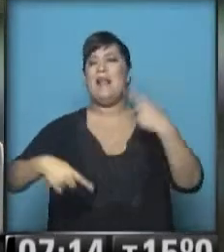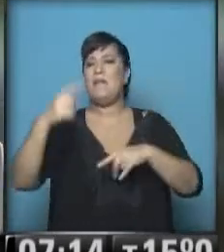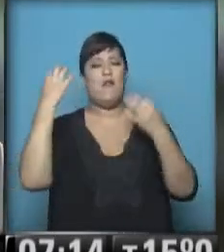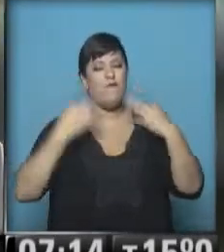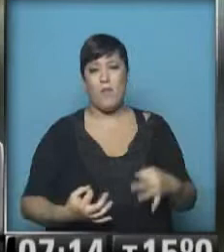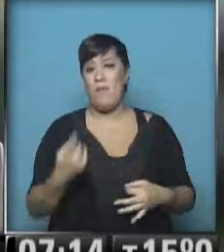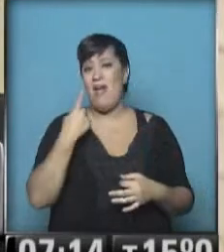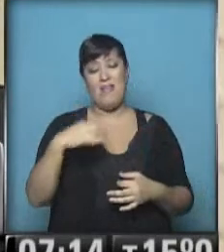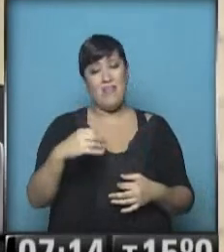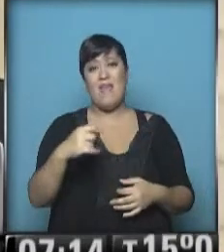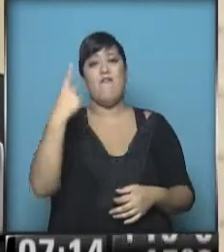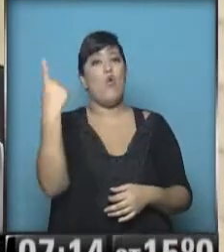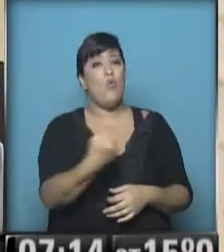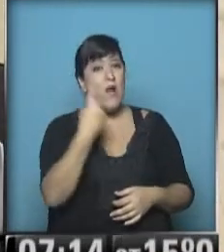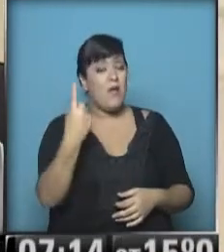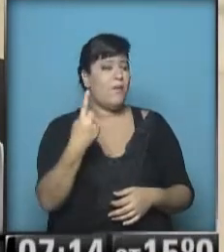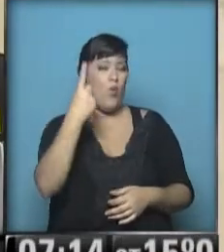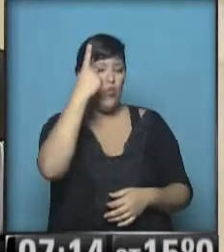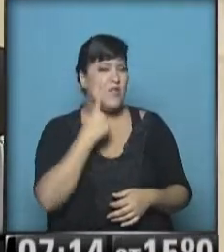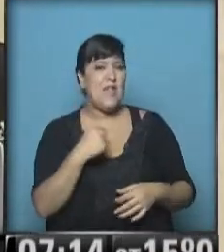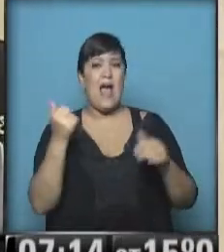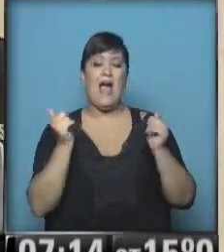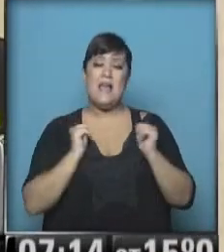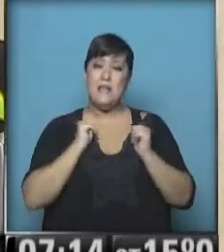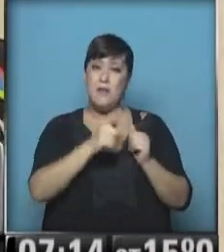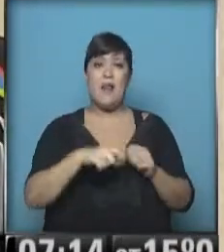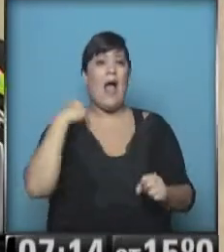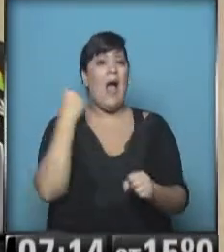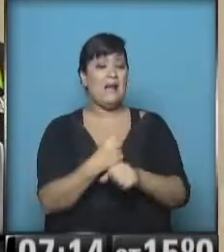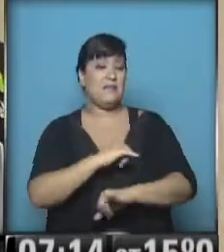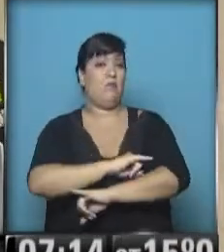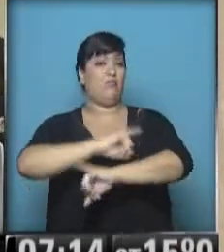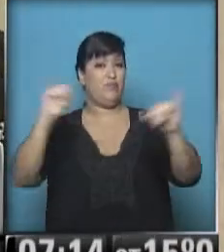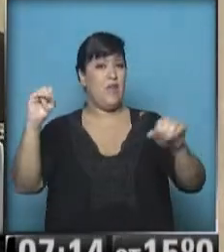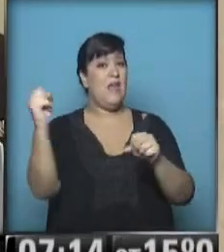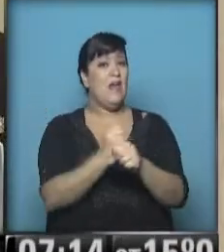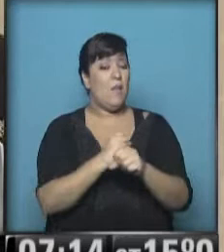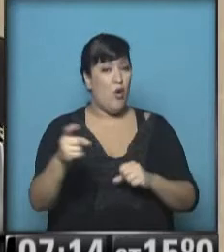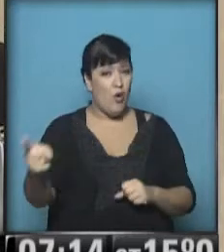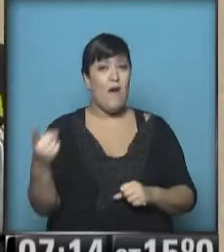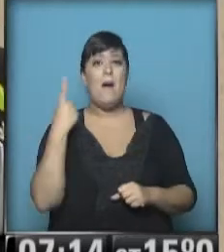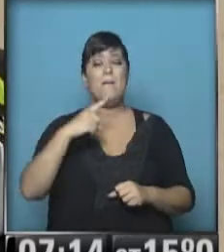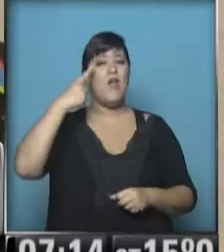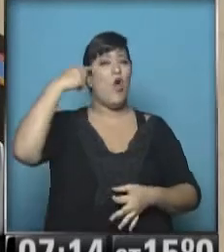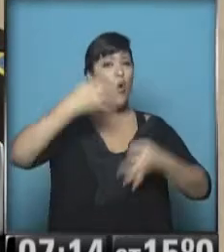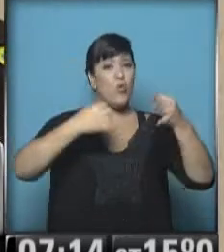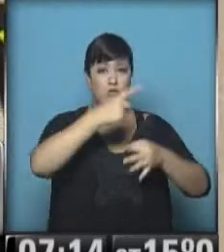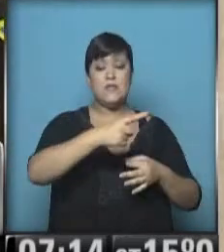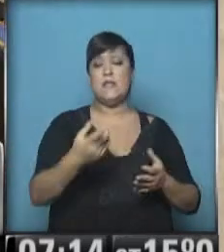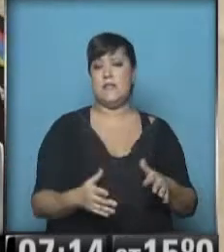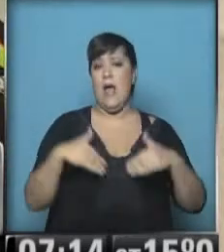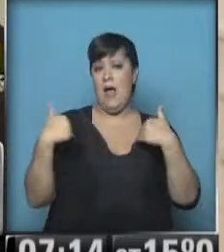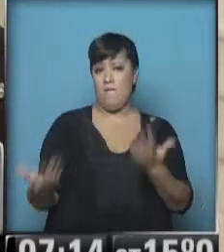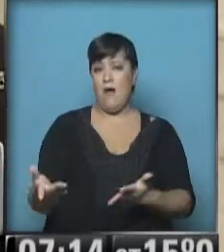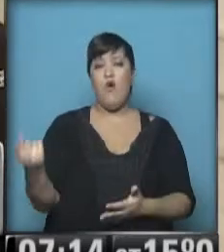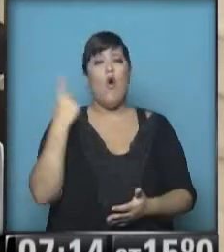24 horas las que deben pasar como tope para un pronunciamiento. Un fallo de la Corte lo había favorecido el viernes pasado, pero